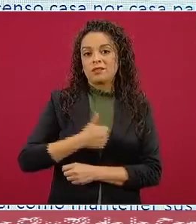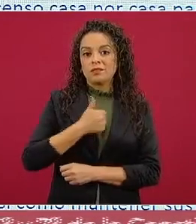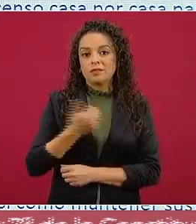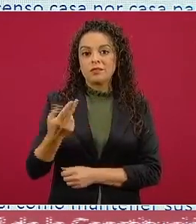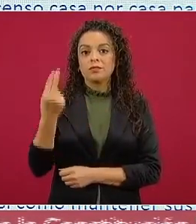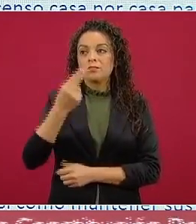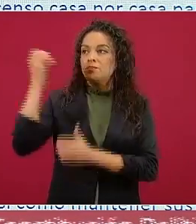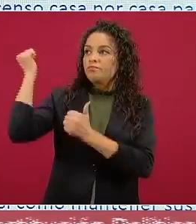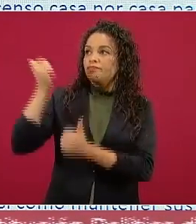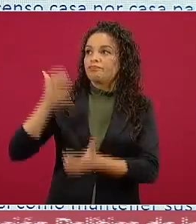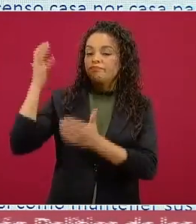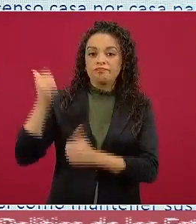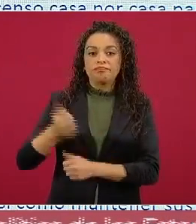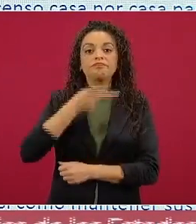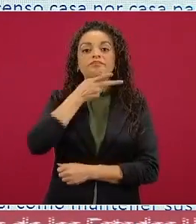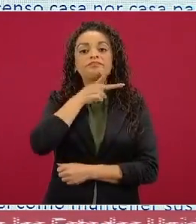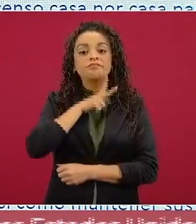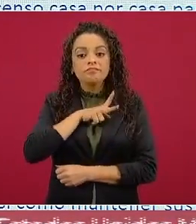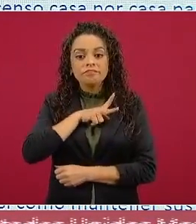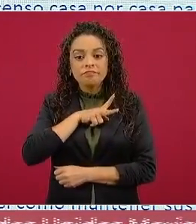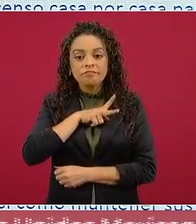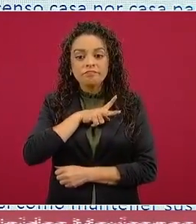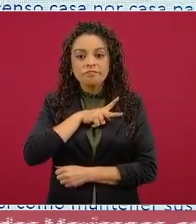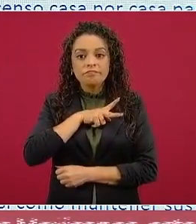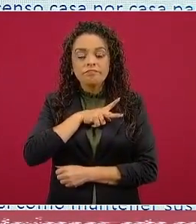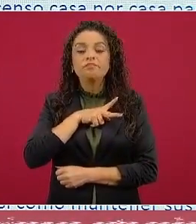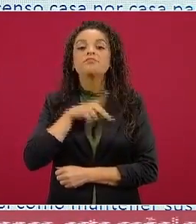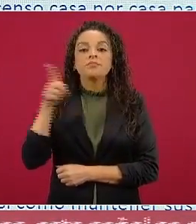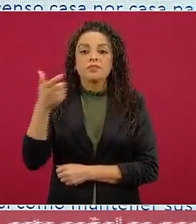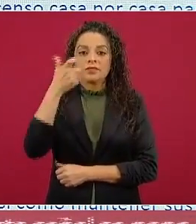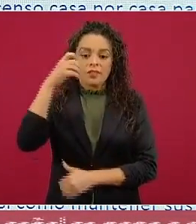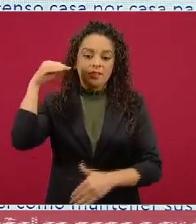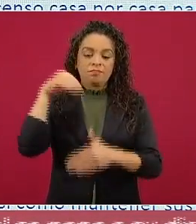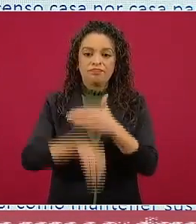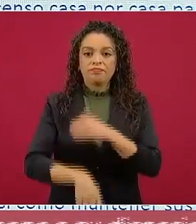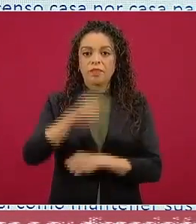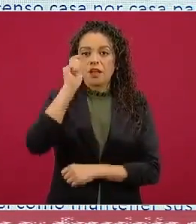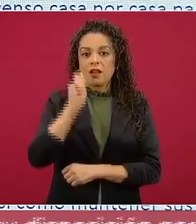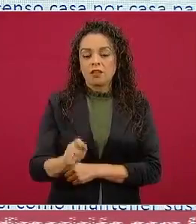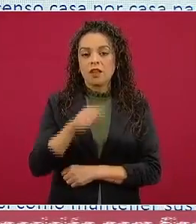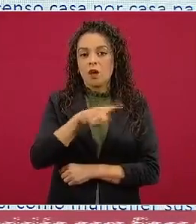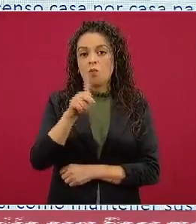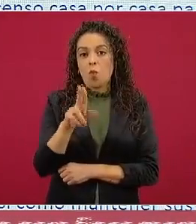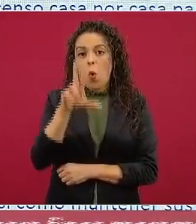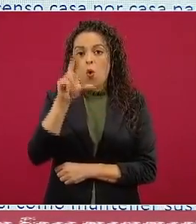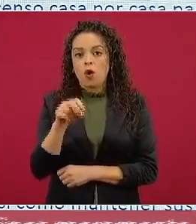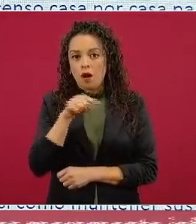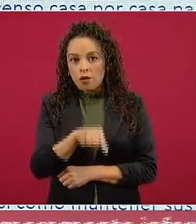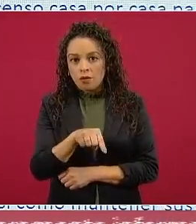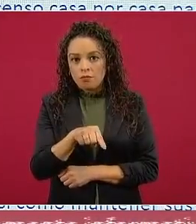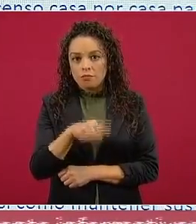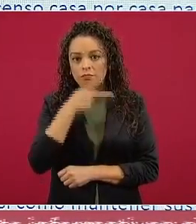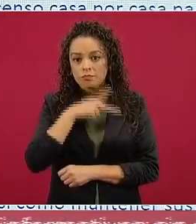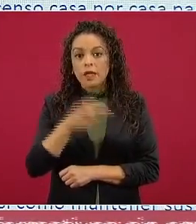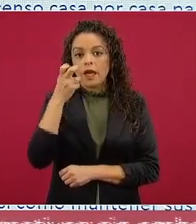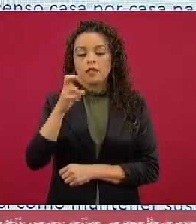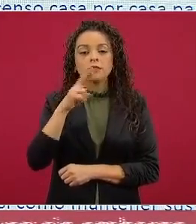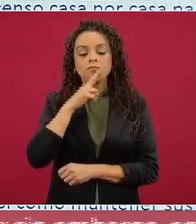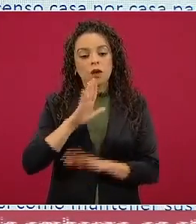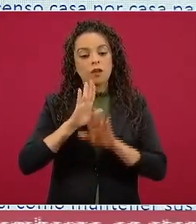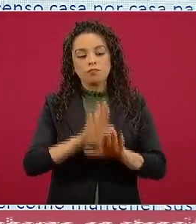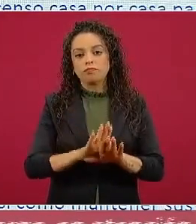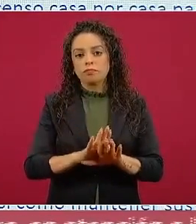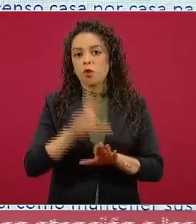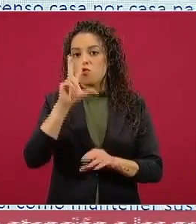el precio, porque se cayó el precio del crudo y decidimos no aumentar el precio de las gasolinas.